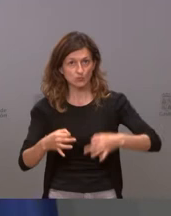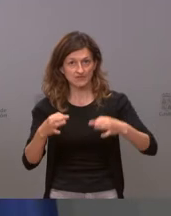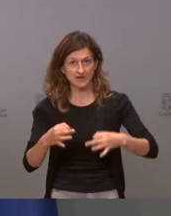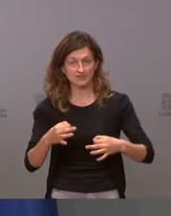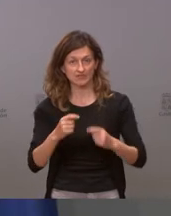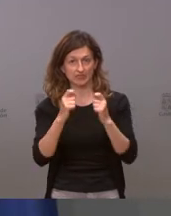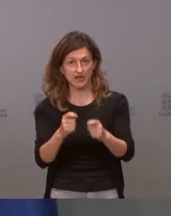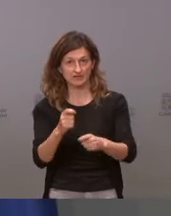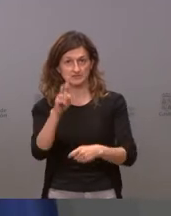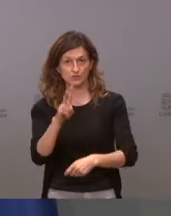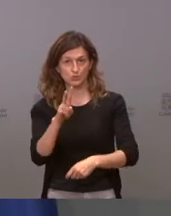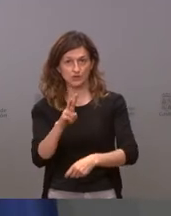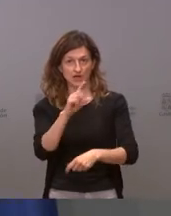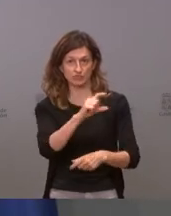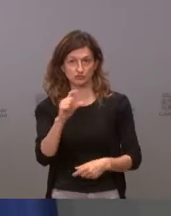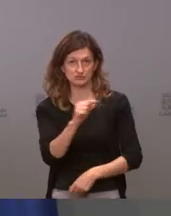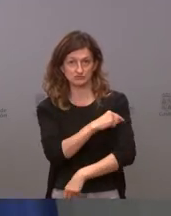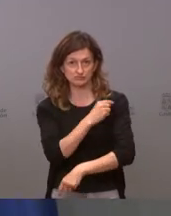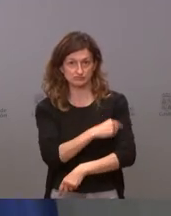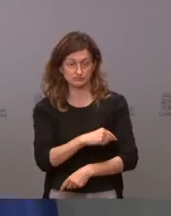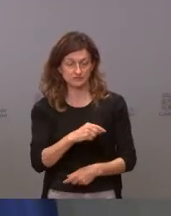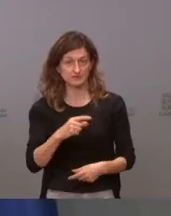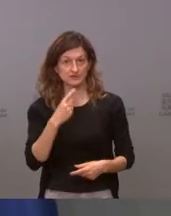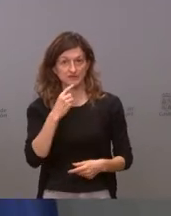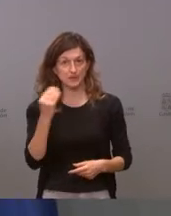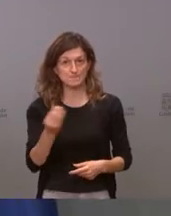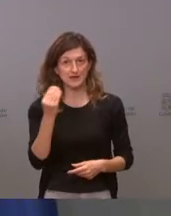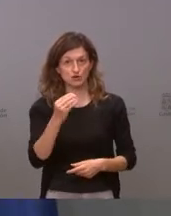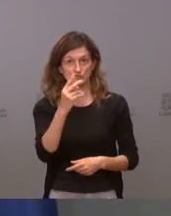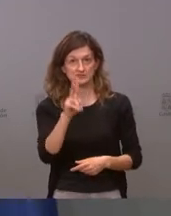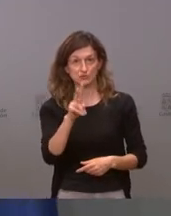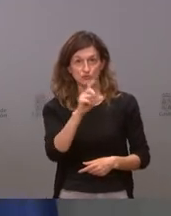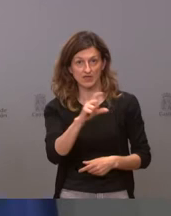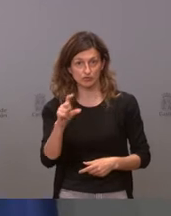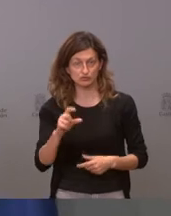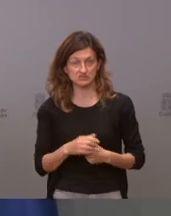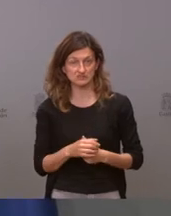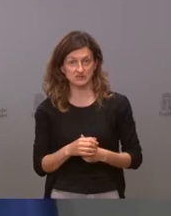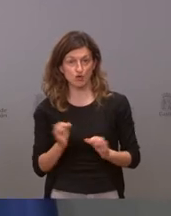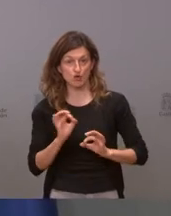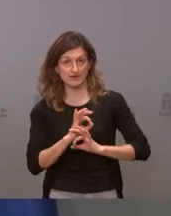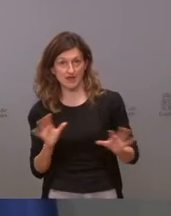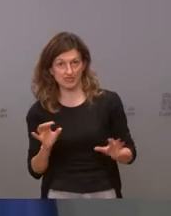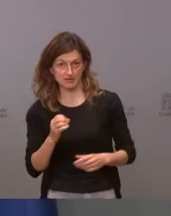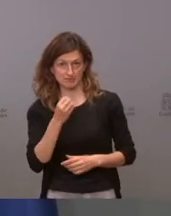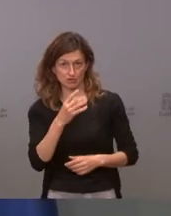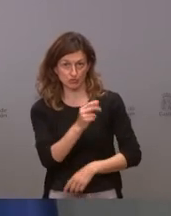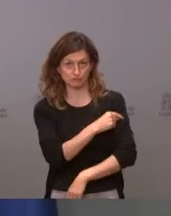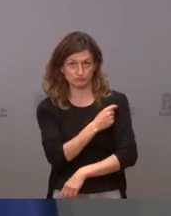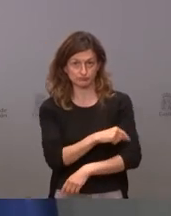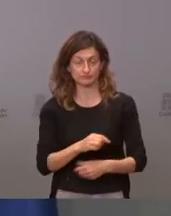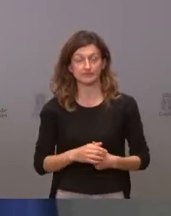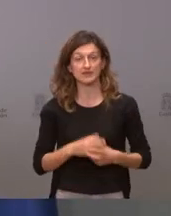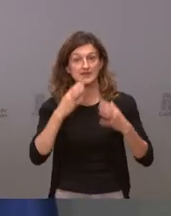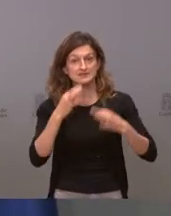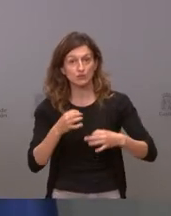dosis que reciban la segunda dosis que reciban es mucho mejor recibir la segunda dosis que no recibirla es mucho más